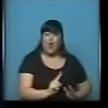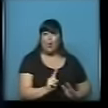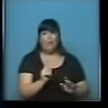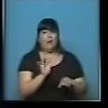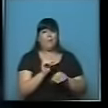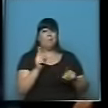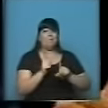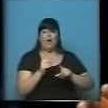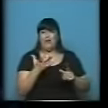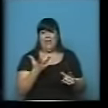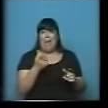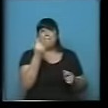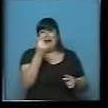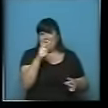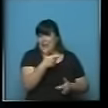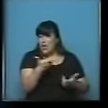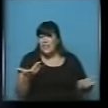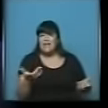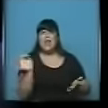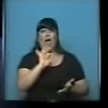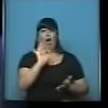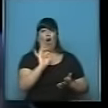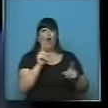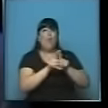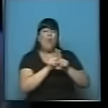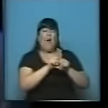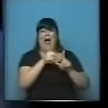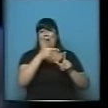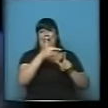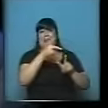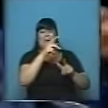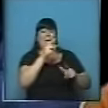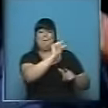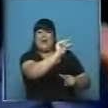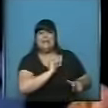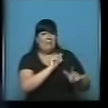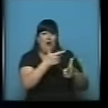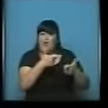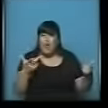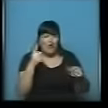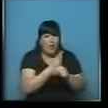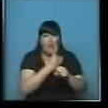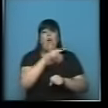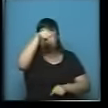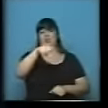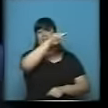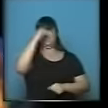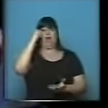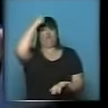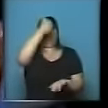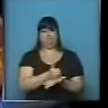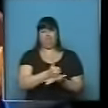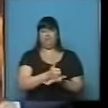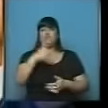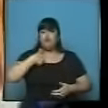que embargar o no tenían más nada que hipotecar o vender. Entonces, allí está el Estado. Yo avancé